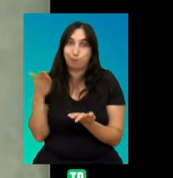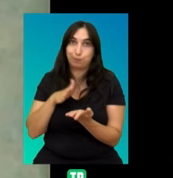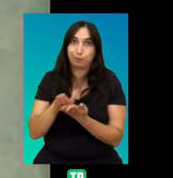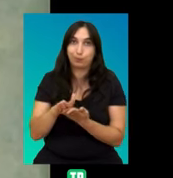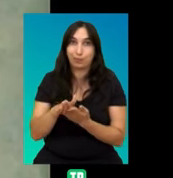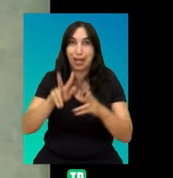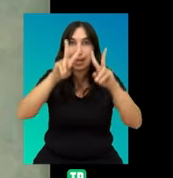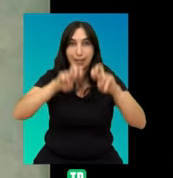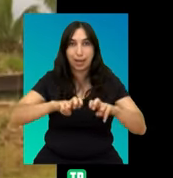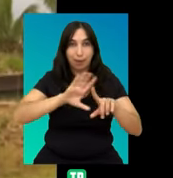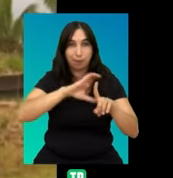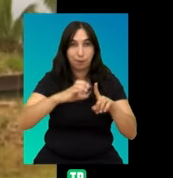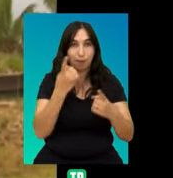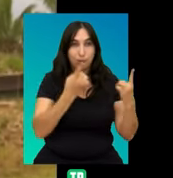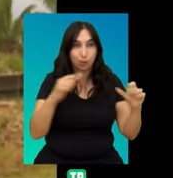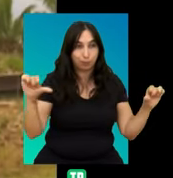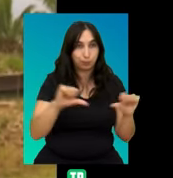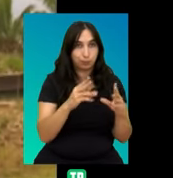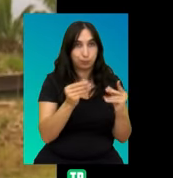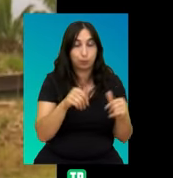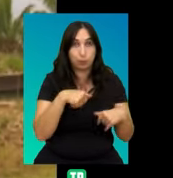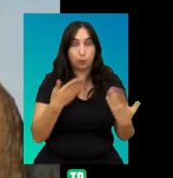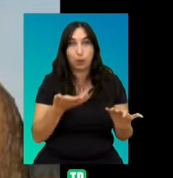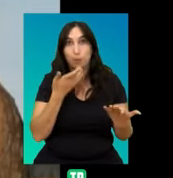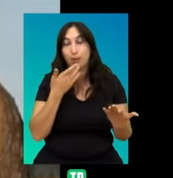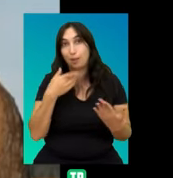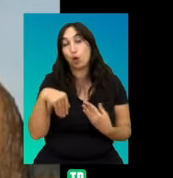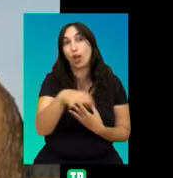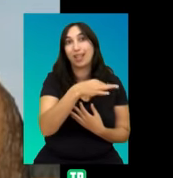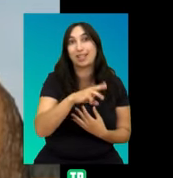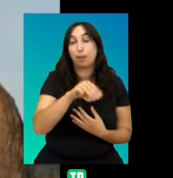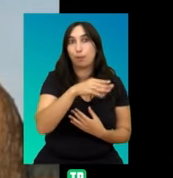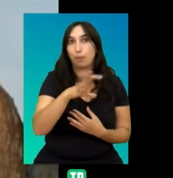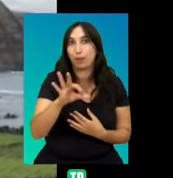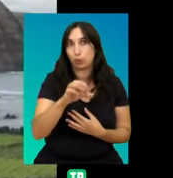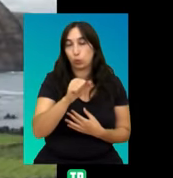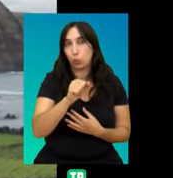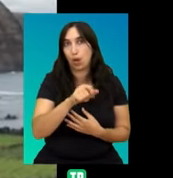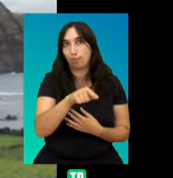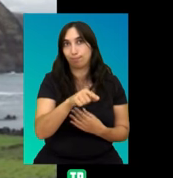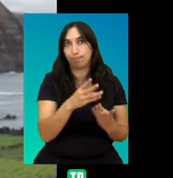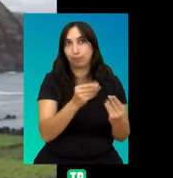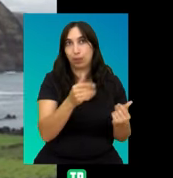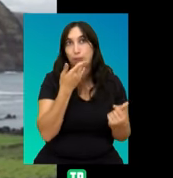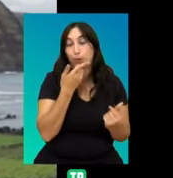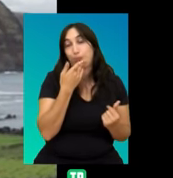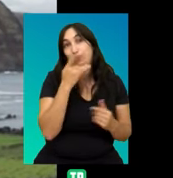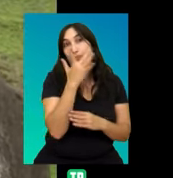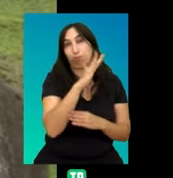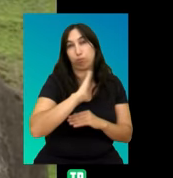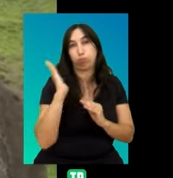ocasos de importantes civilizaciones, entre los que destacan el de la isla de Pascua, que colapsó por una deforestación intensa